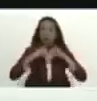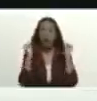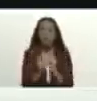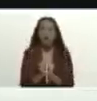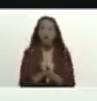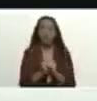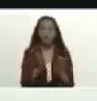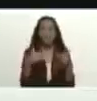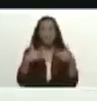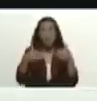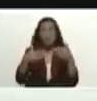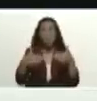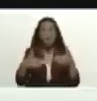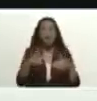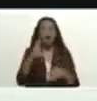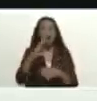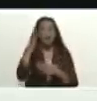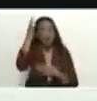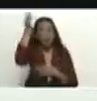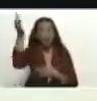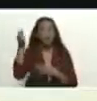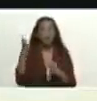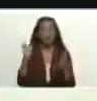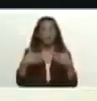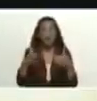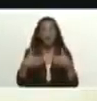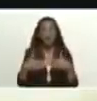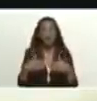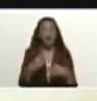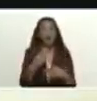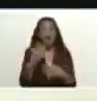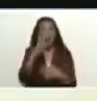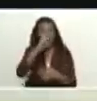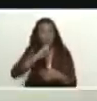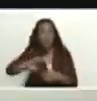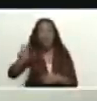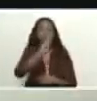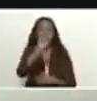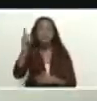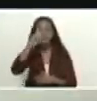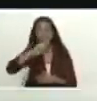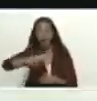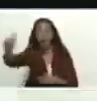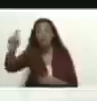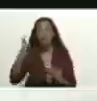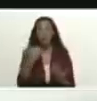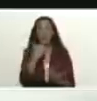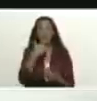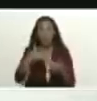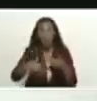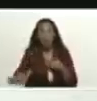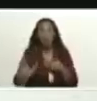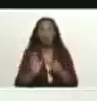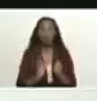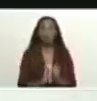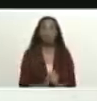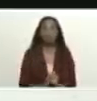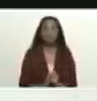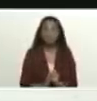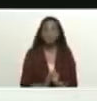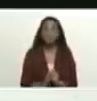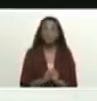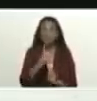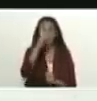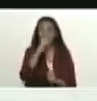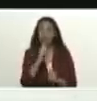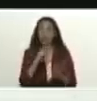Panamá de 1826 se van a cumplir 200 años muy pronto en el